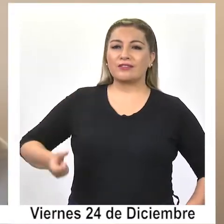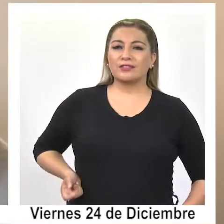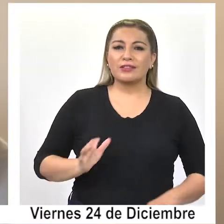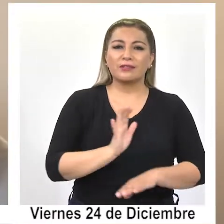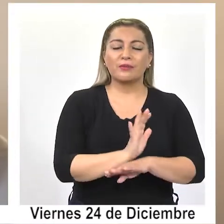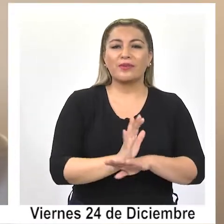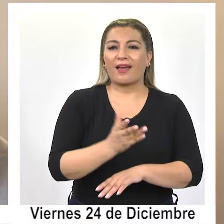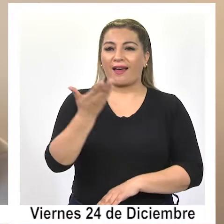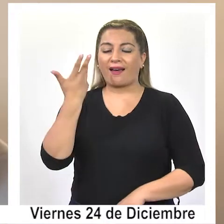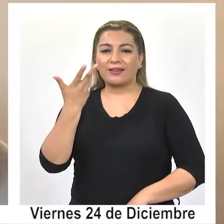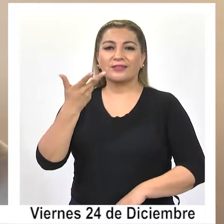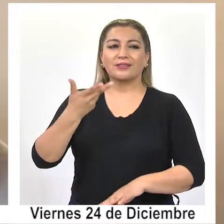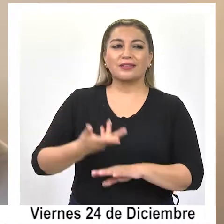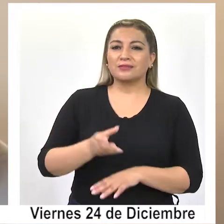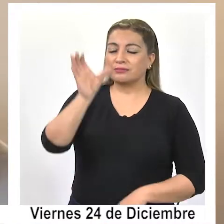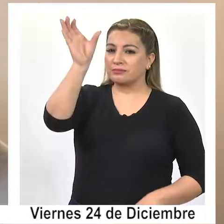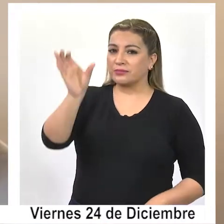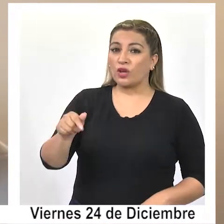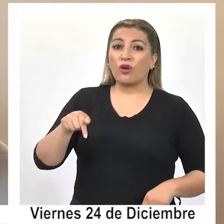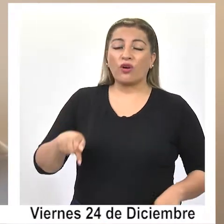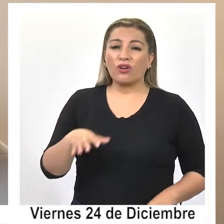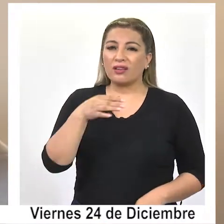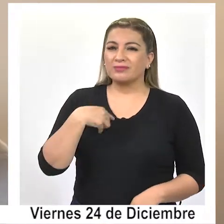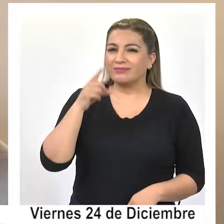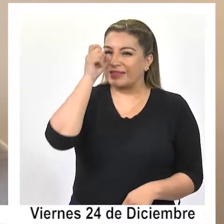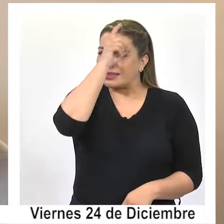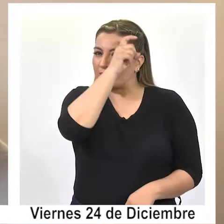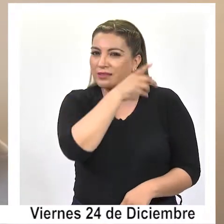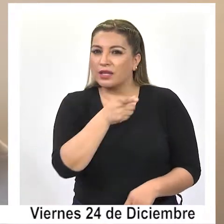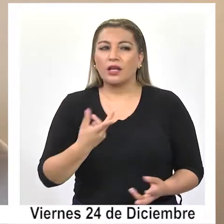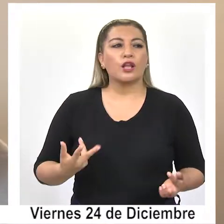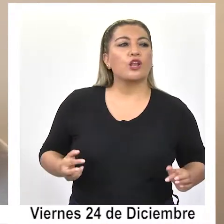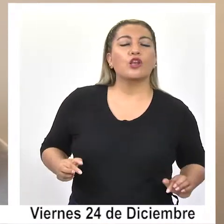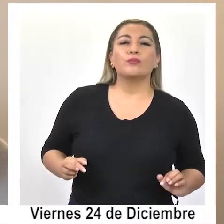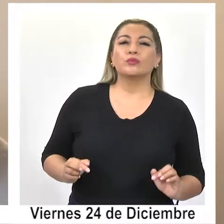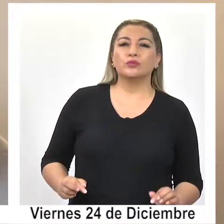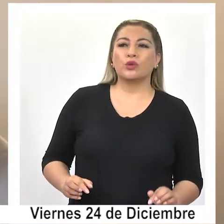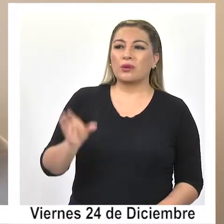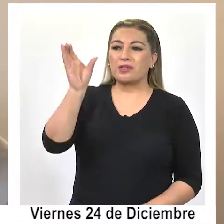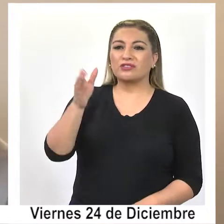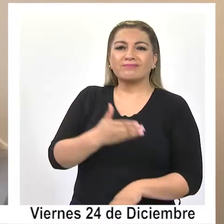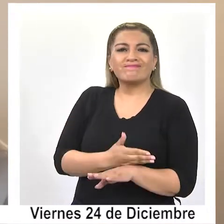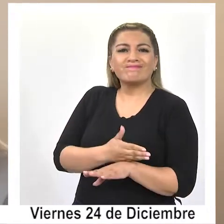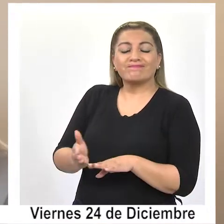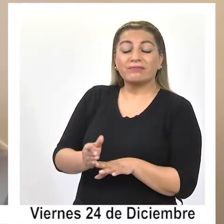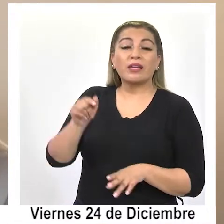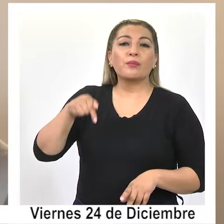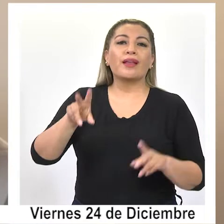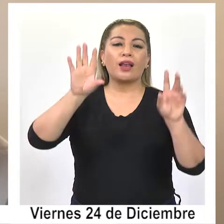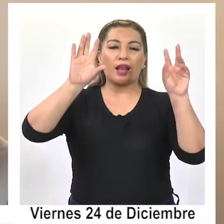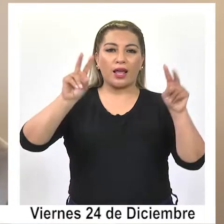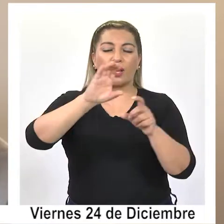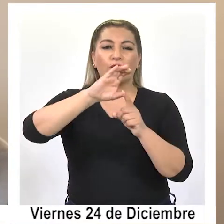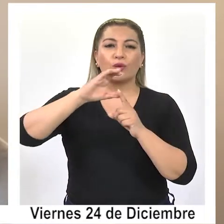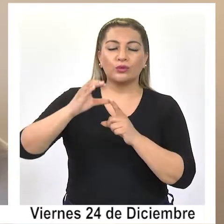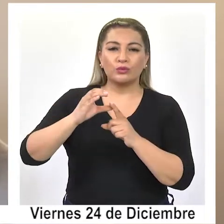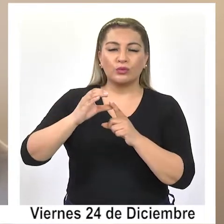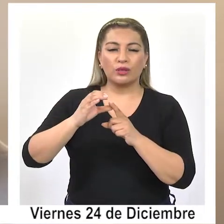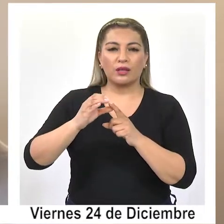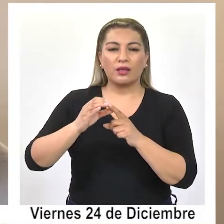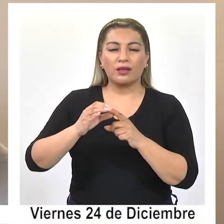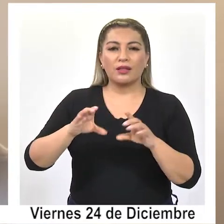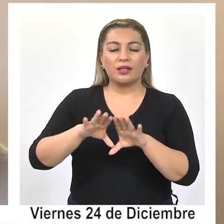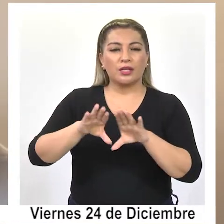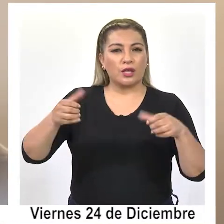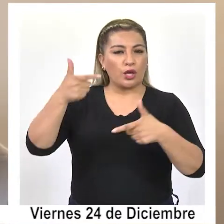existía esta figura y hoy ve difícil la posibilidad de eliminar este cargo pues la futura coalición de gobierno a prueba o